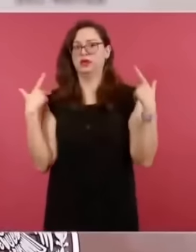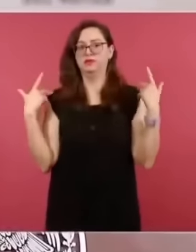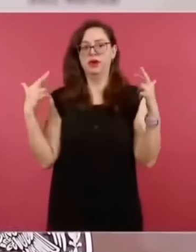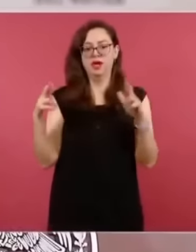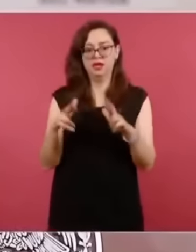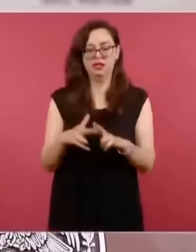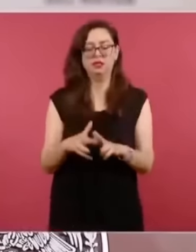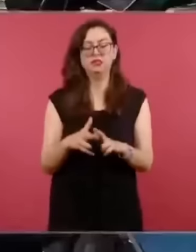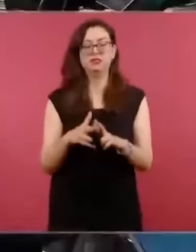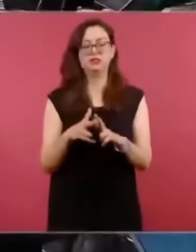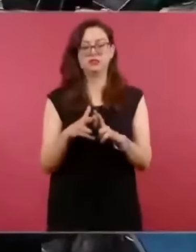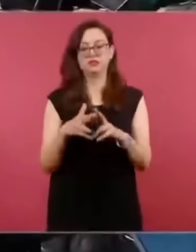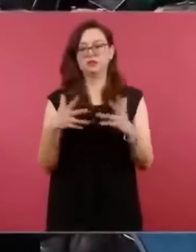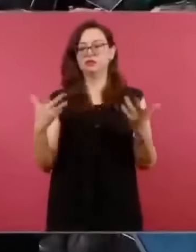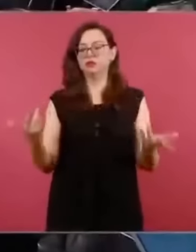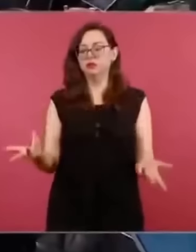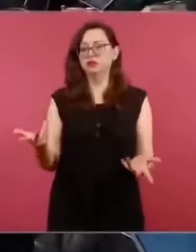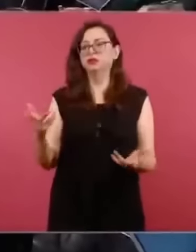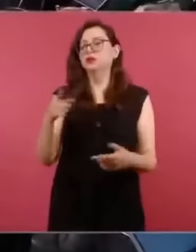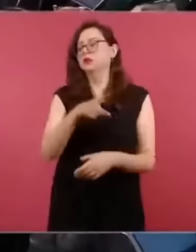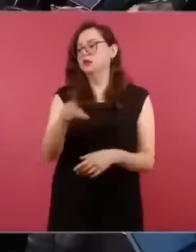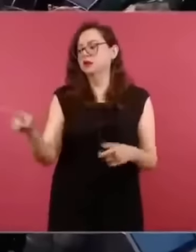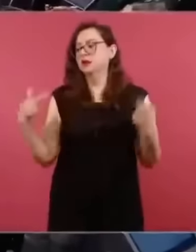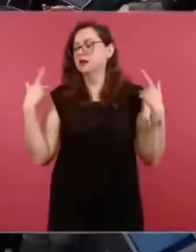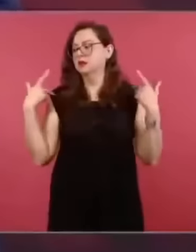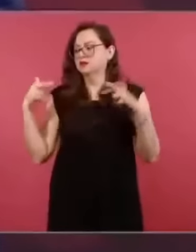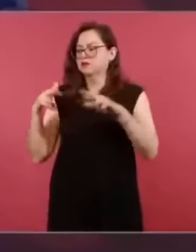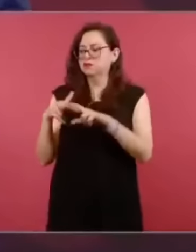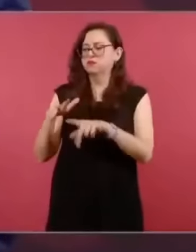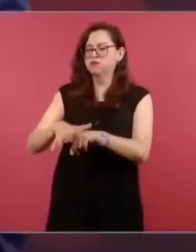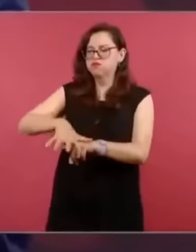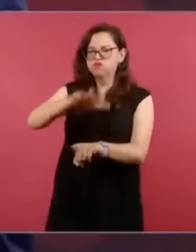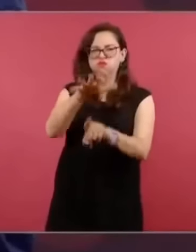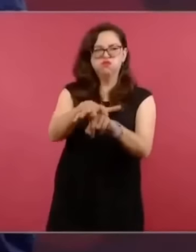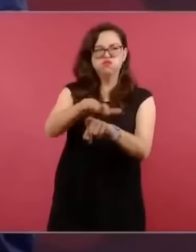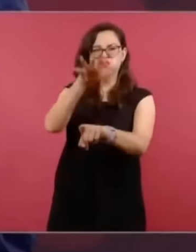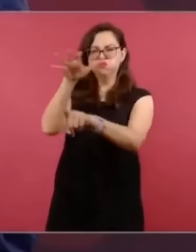que hubo represión, que hubo asesinatos.